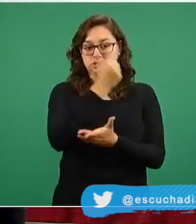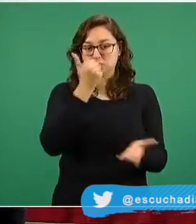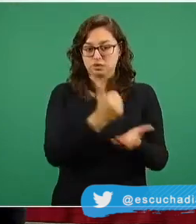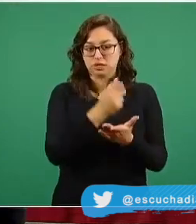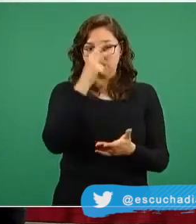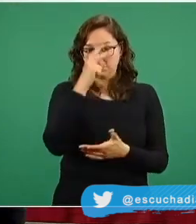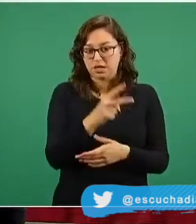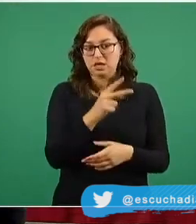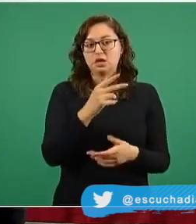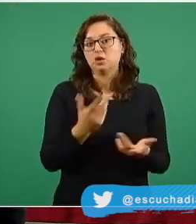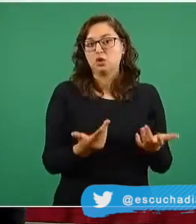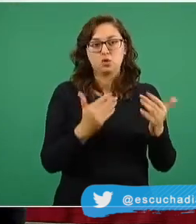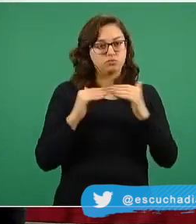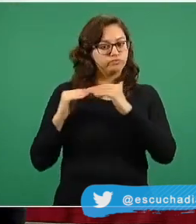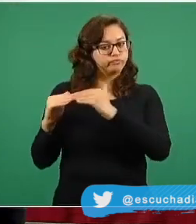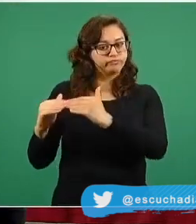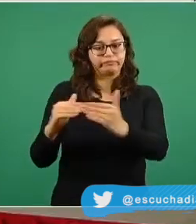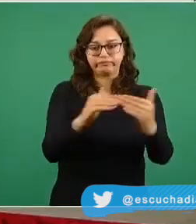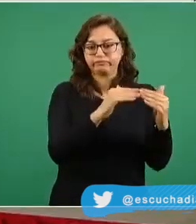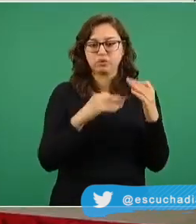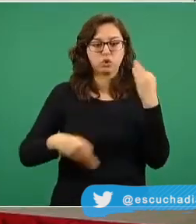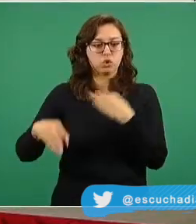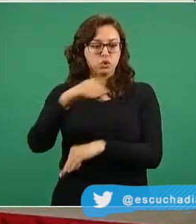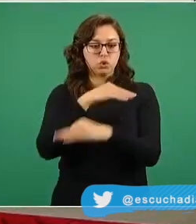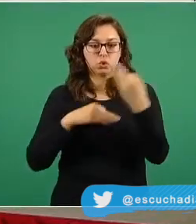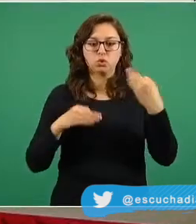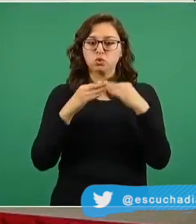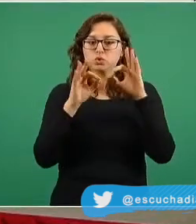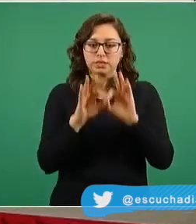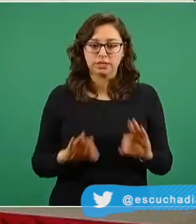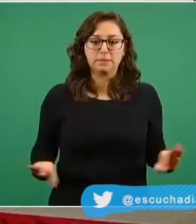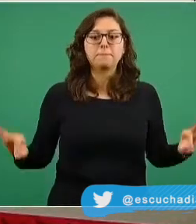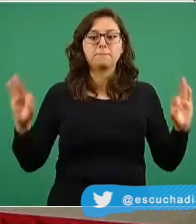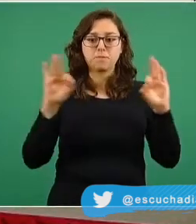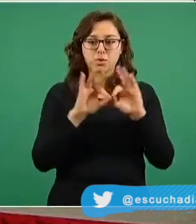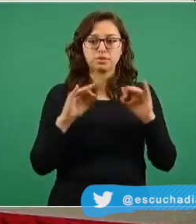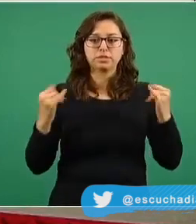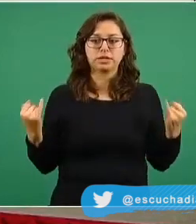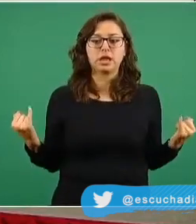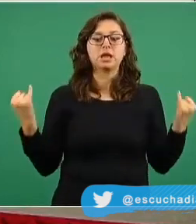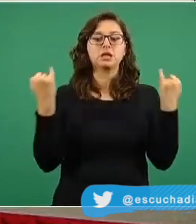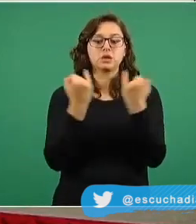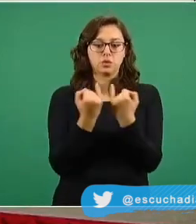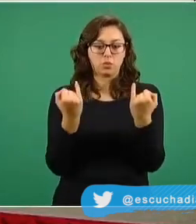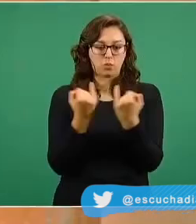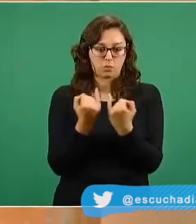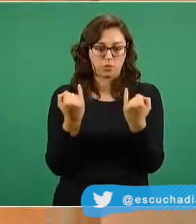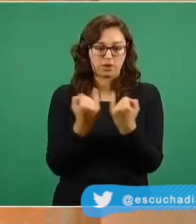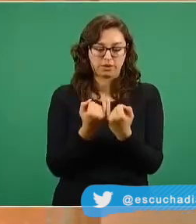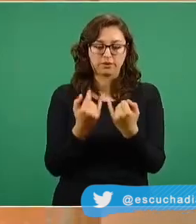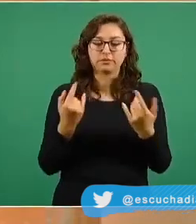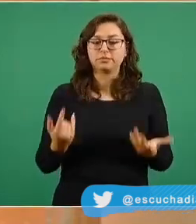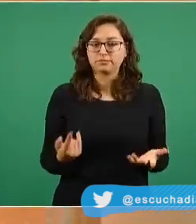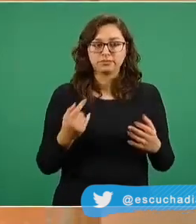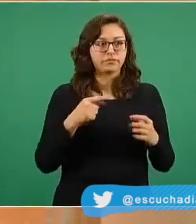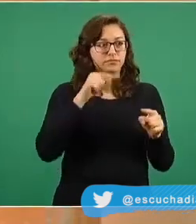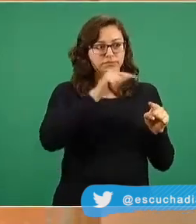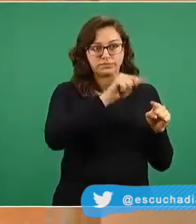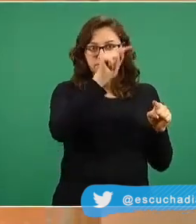tienen igual nivel de priorización todas son importantes en todas hay las poblaciones